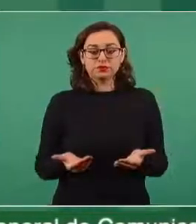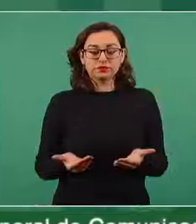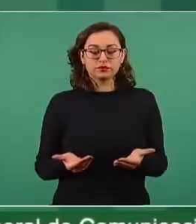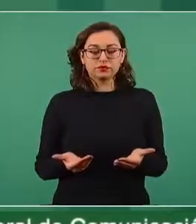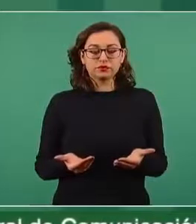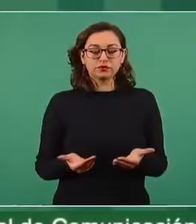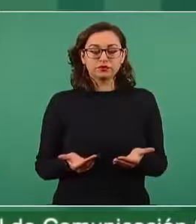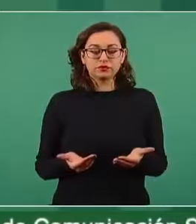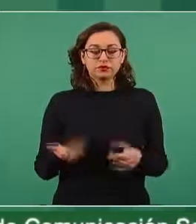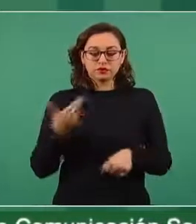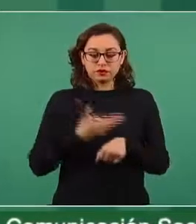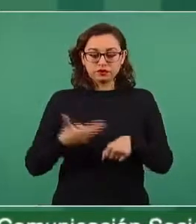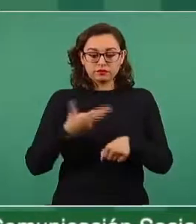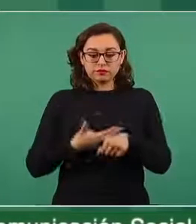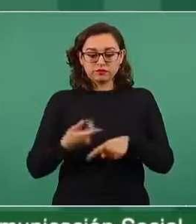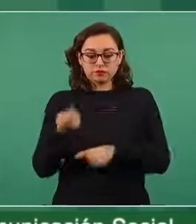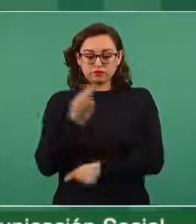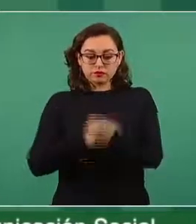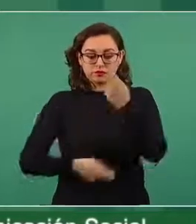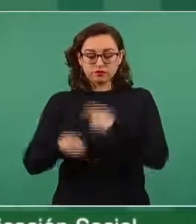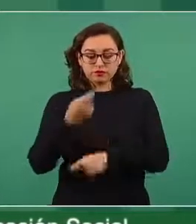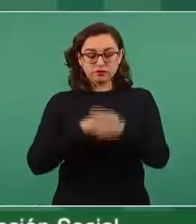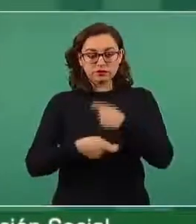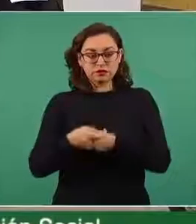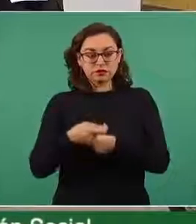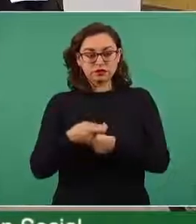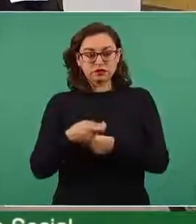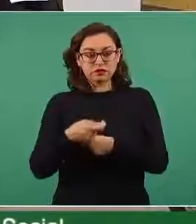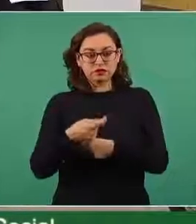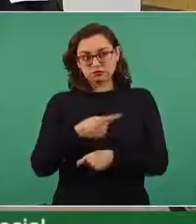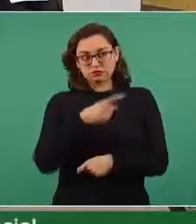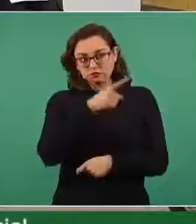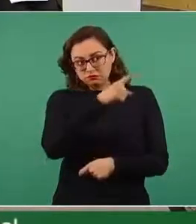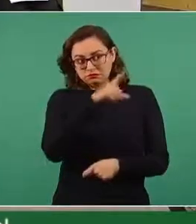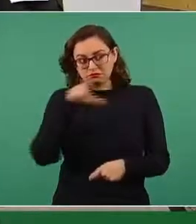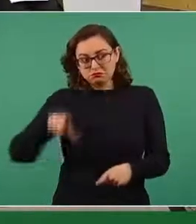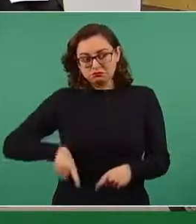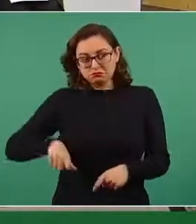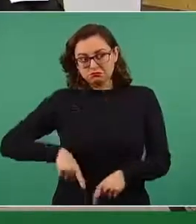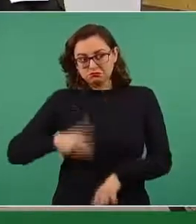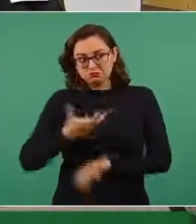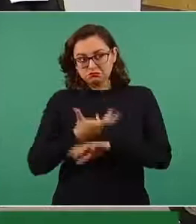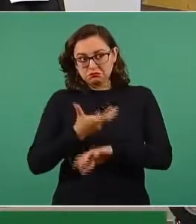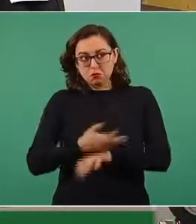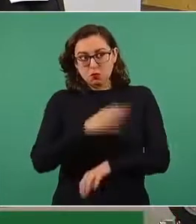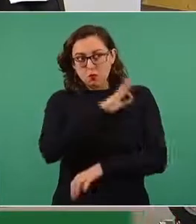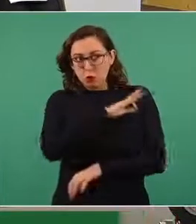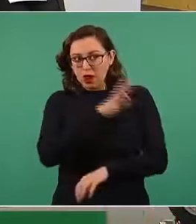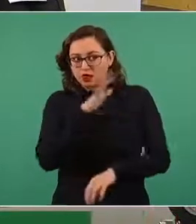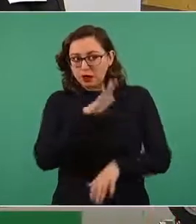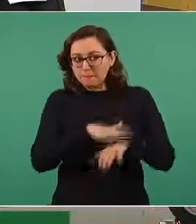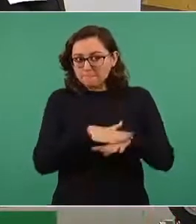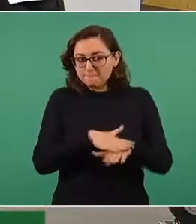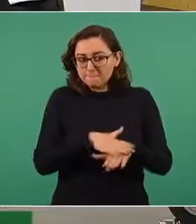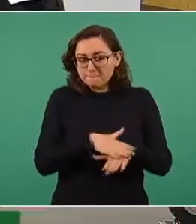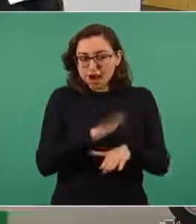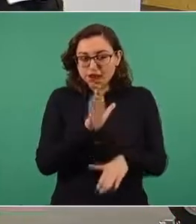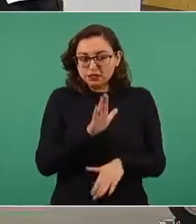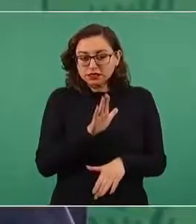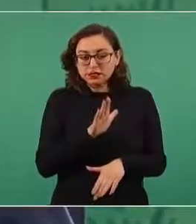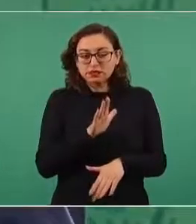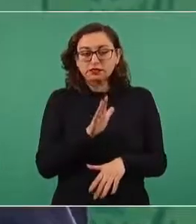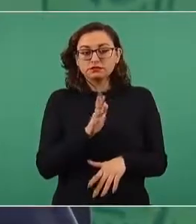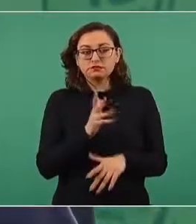que se reciban más de parte del gobierno de Estados Unidos o que se